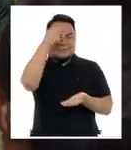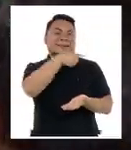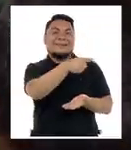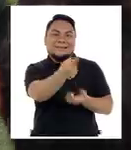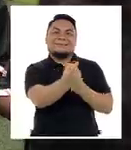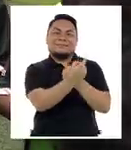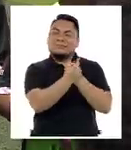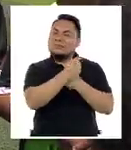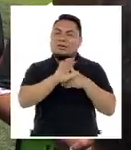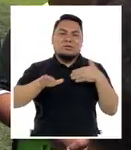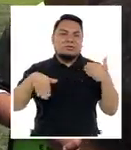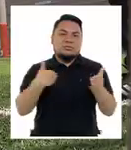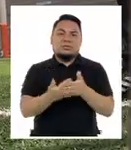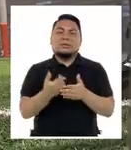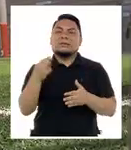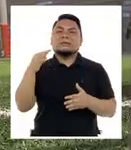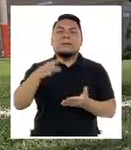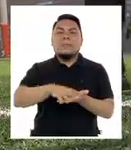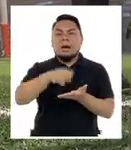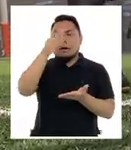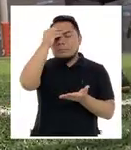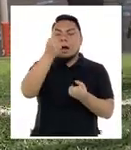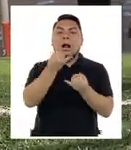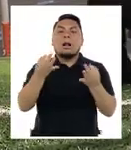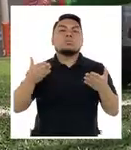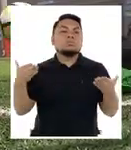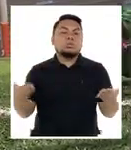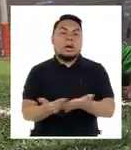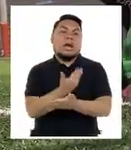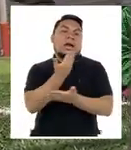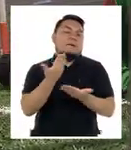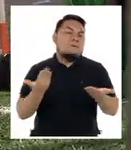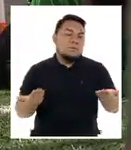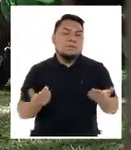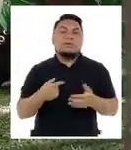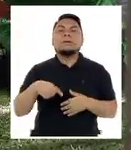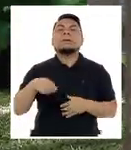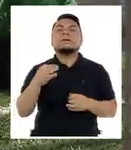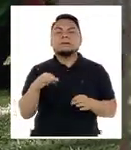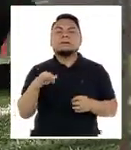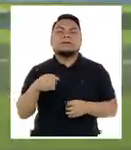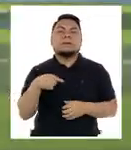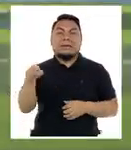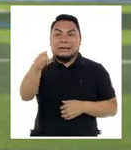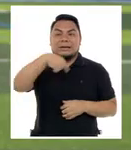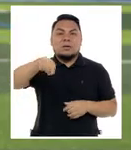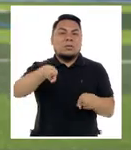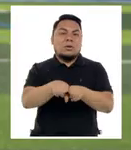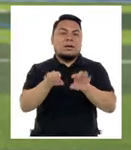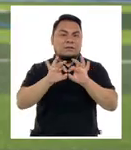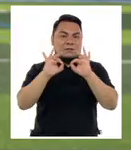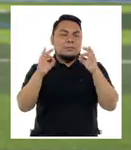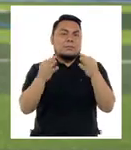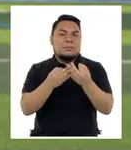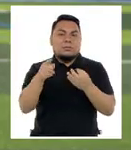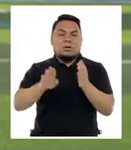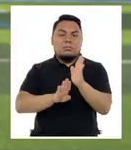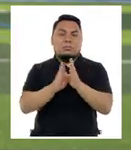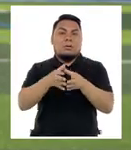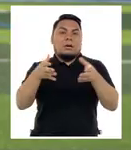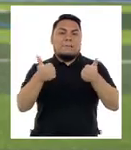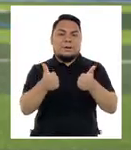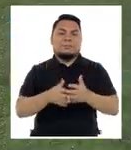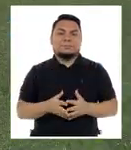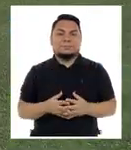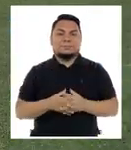ellos nos enseñan en todo en todo momento siempre se aprende algo nuevo siempre sacan cosas conclusiones y realmente esta familia va a dar que hablar